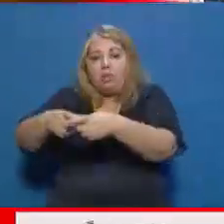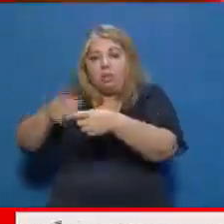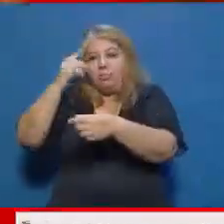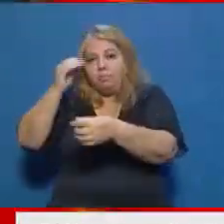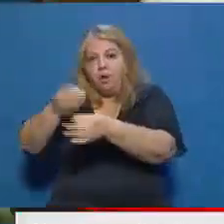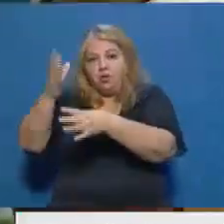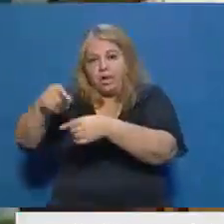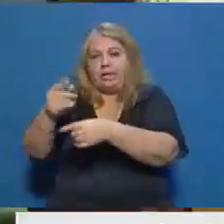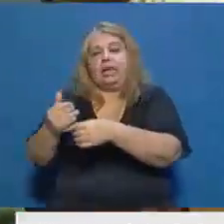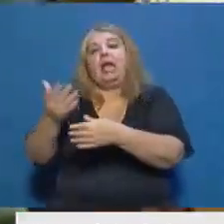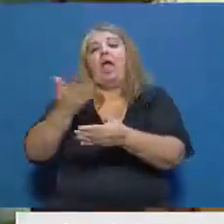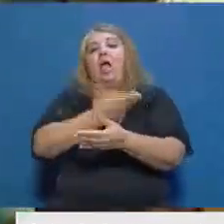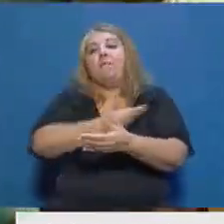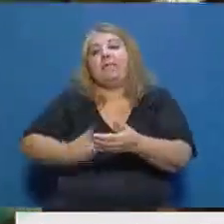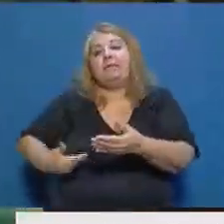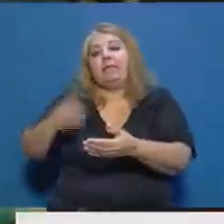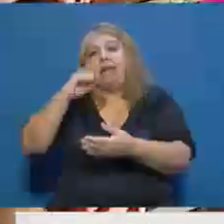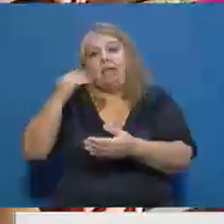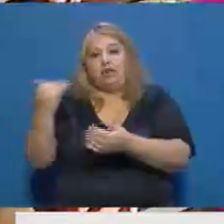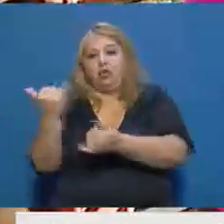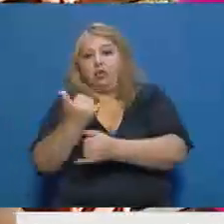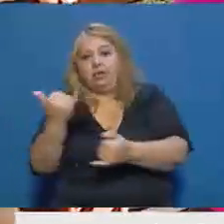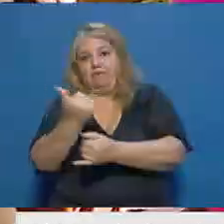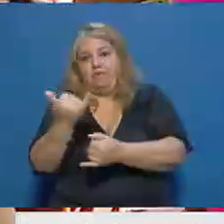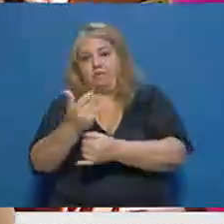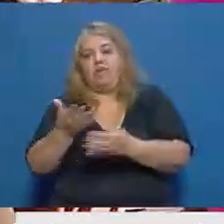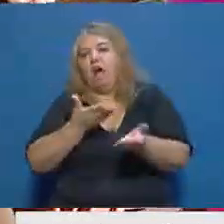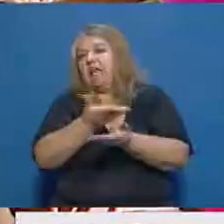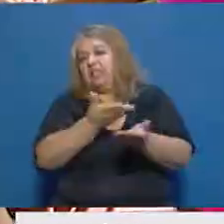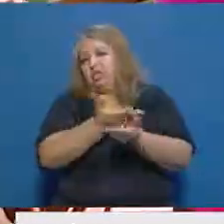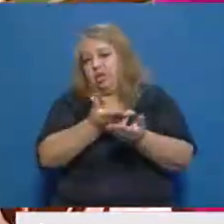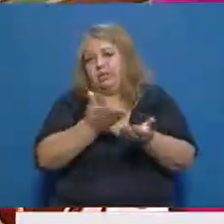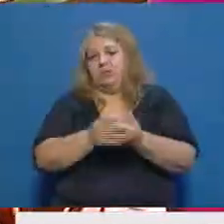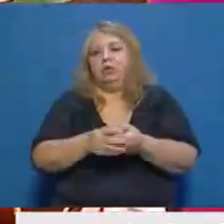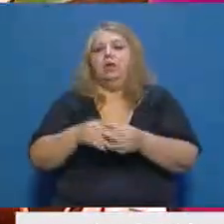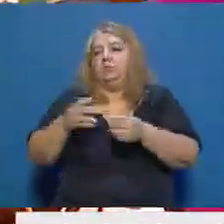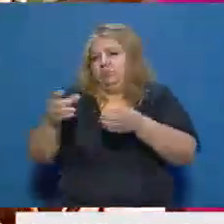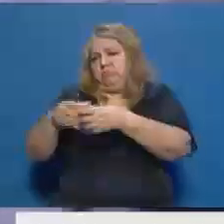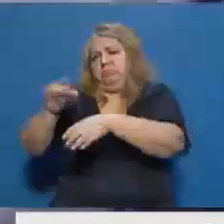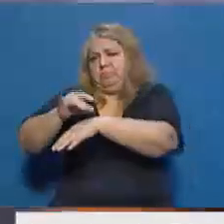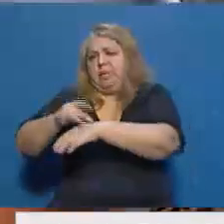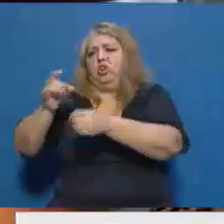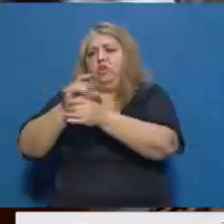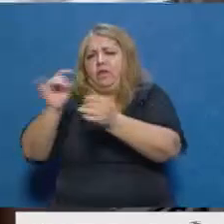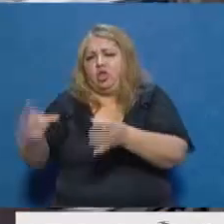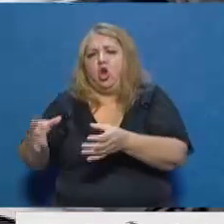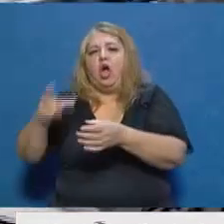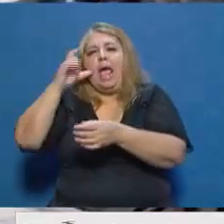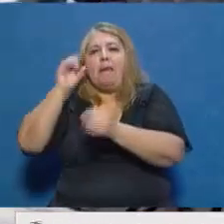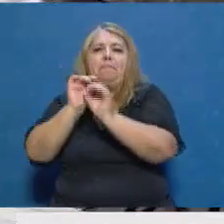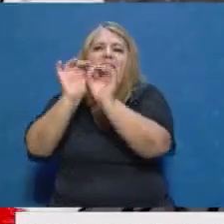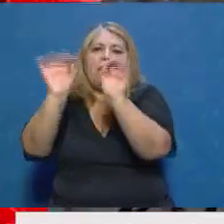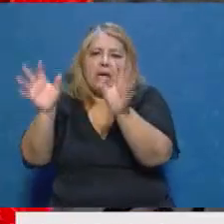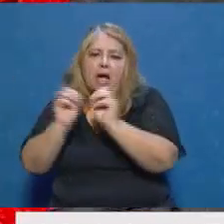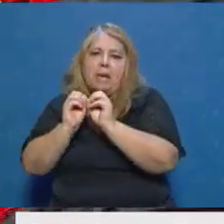Alberto Fernández, entre los que se encuentran infectólogos y también epidemiólogos, luego de que unas 10 provincias avanzaran en